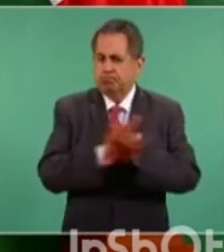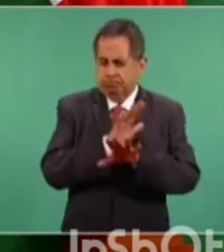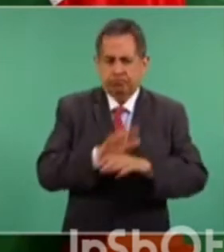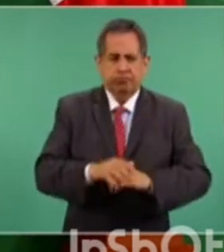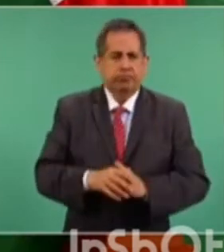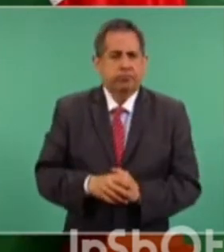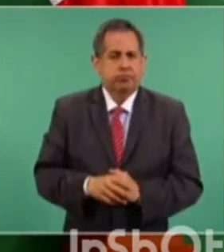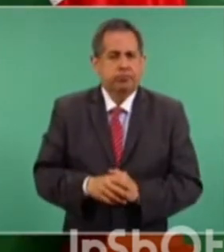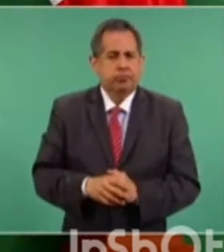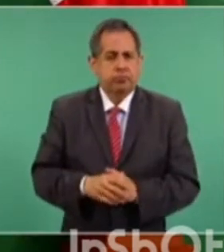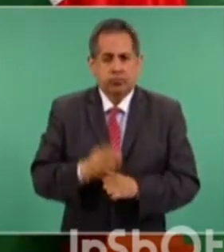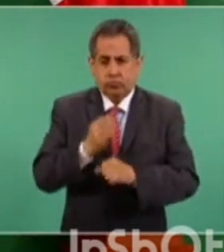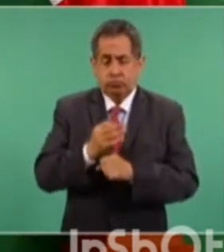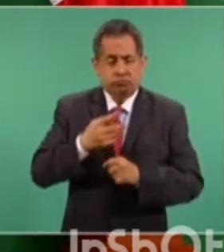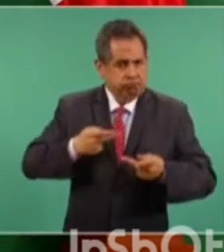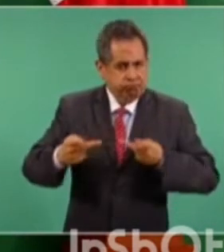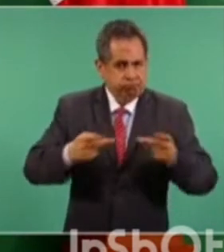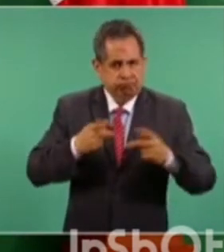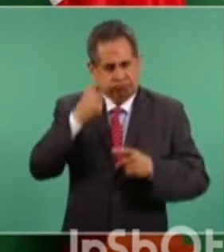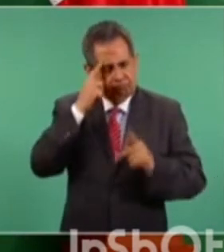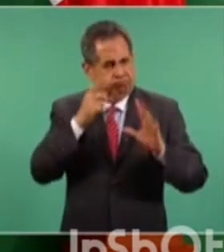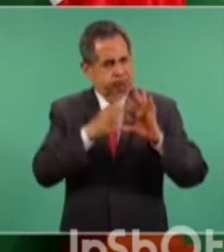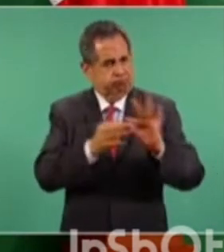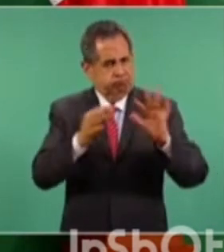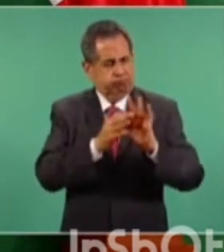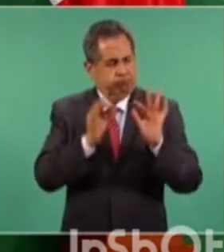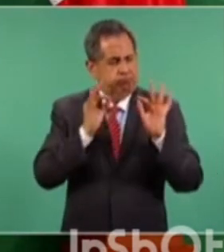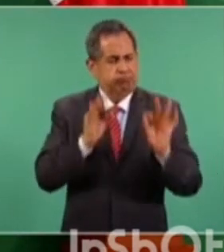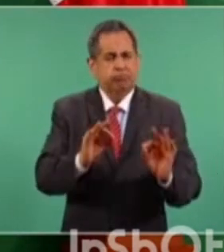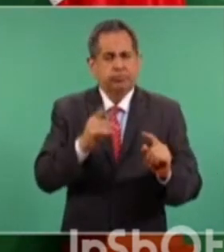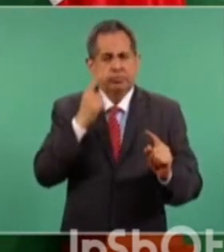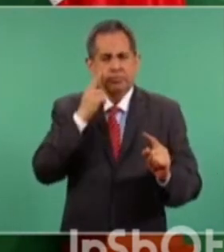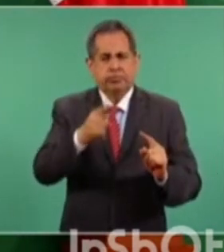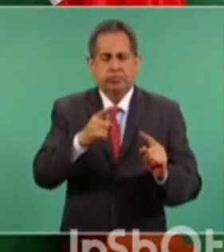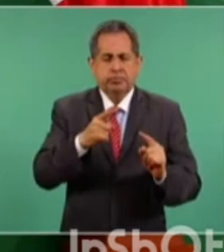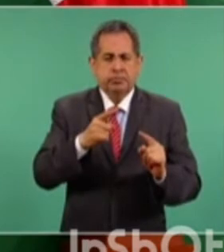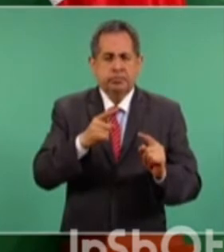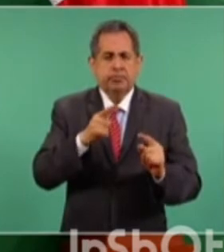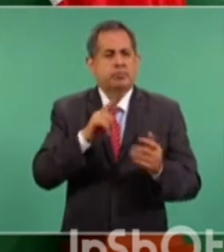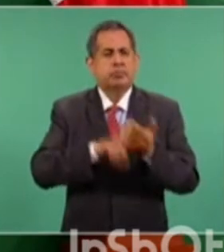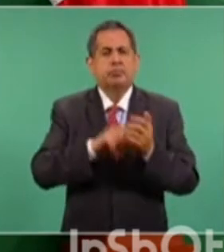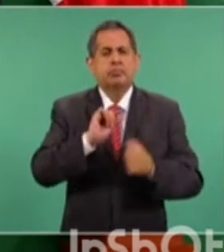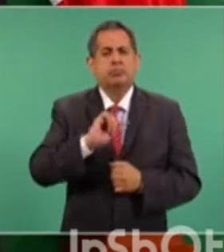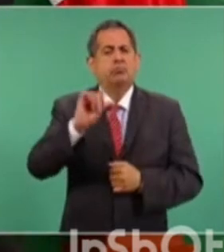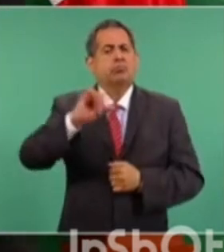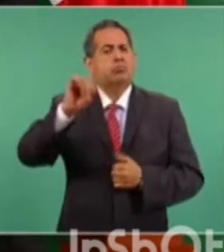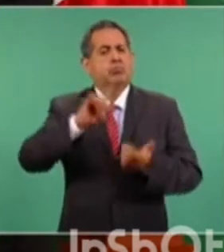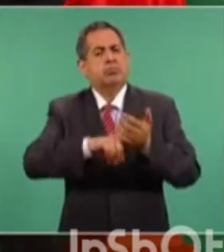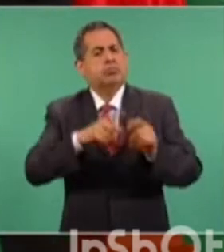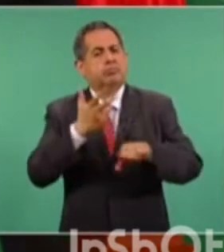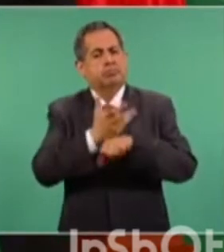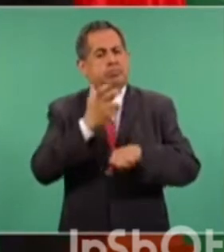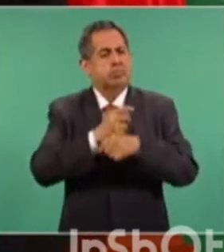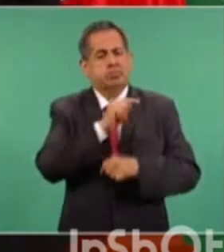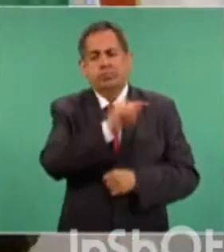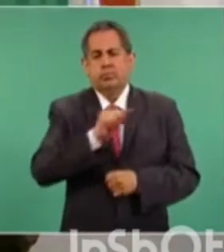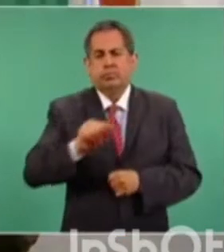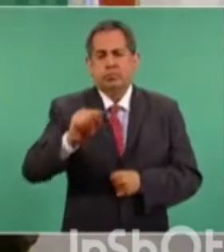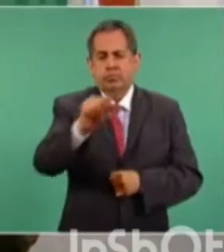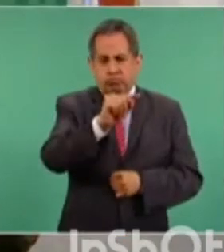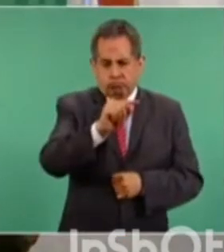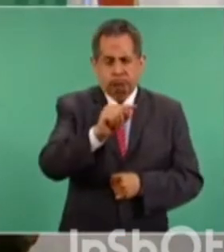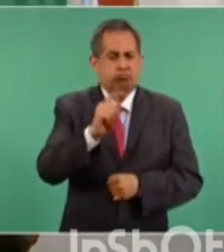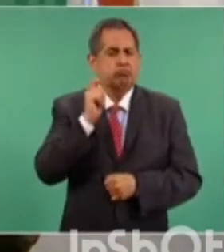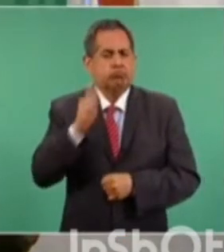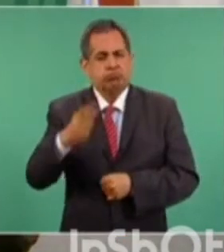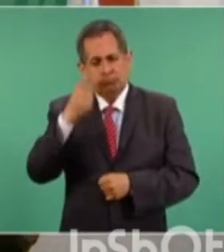Estamos preparados para convencer y persuadir a las autoridades de Estados Unidos de que